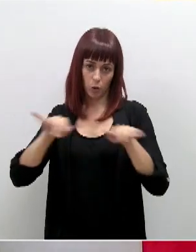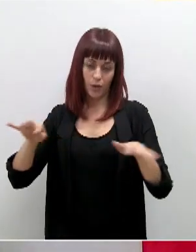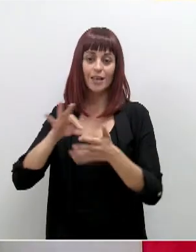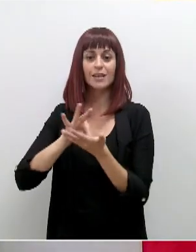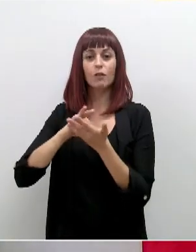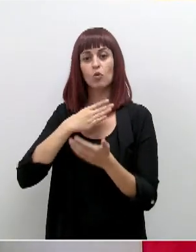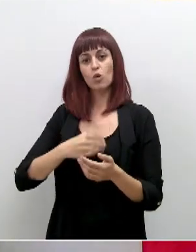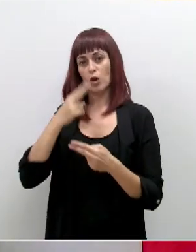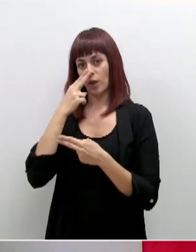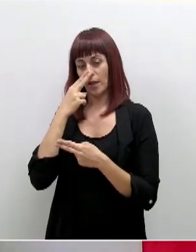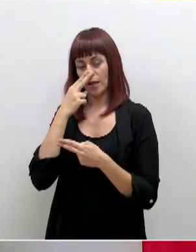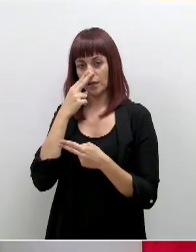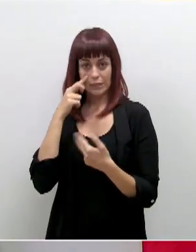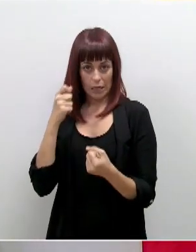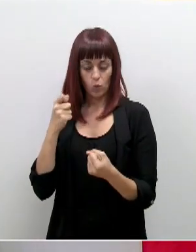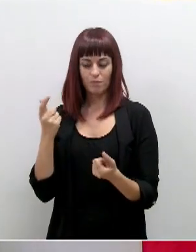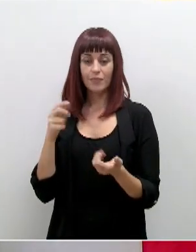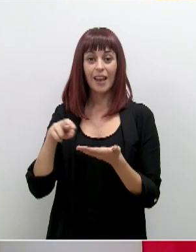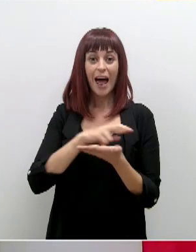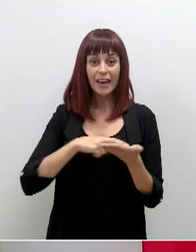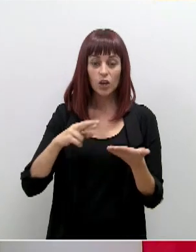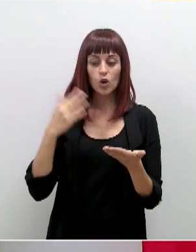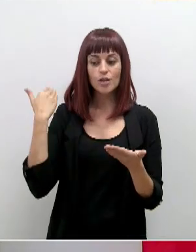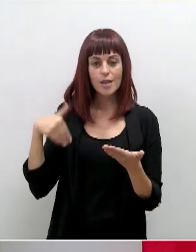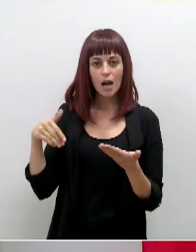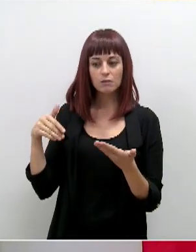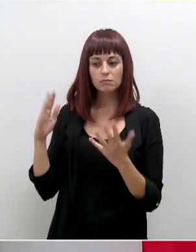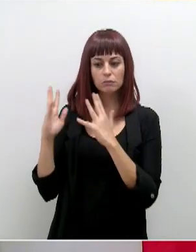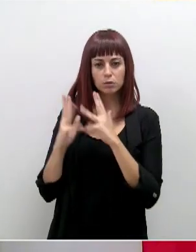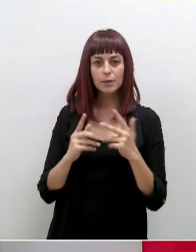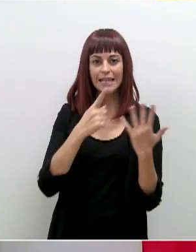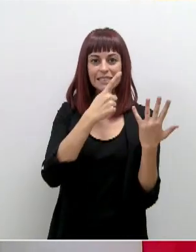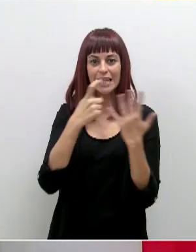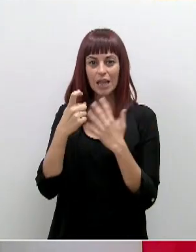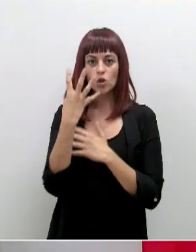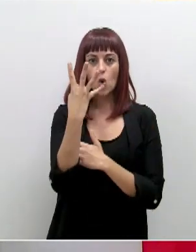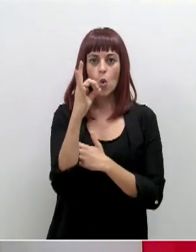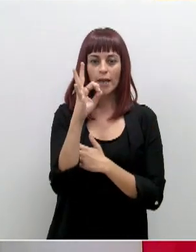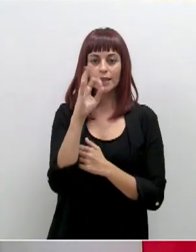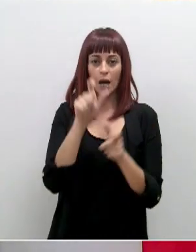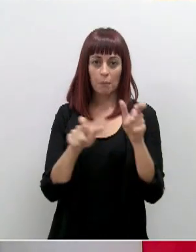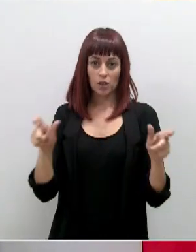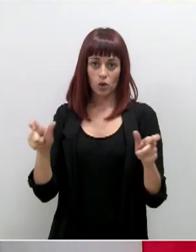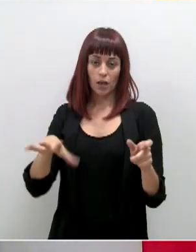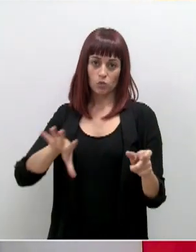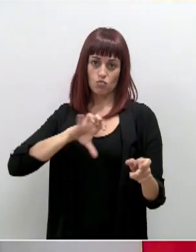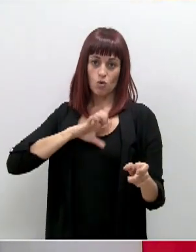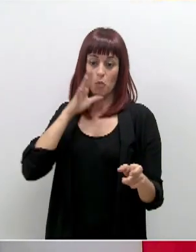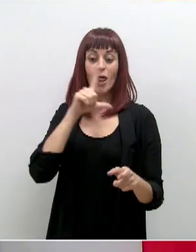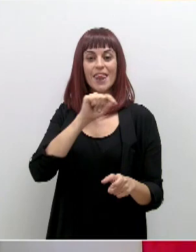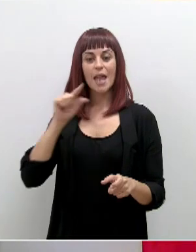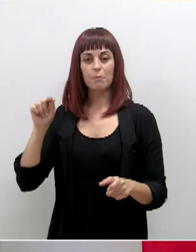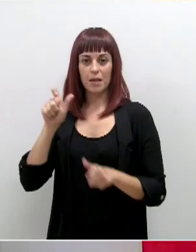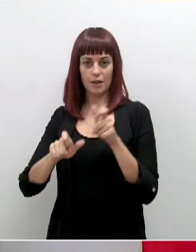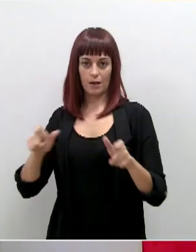La región registra una tasa de incidencia acumulada de 640 casos por 100.000 habitantes en un periodo